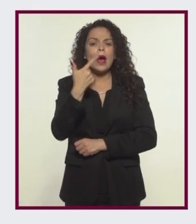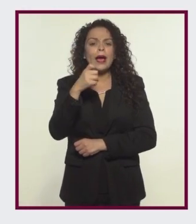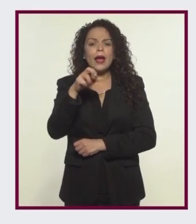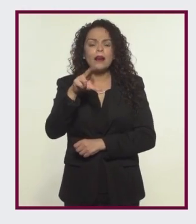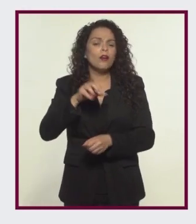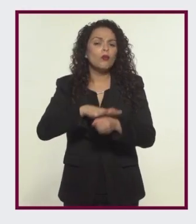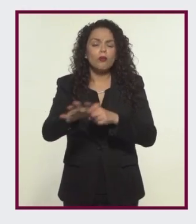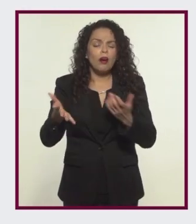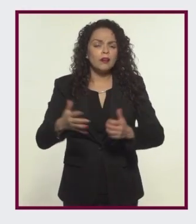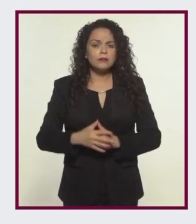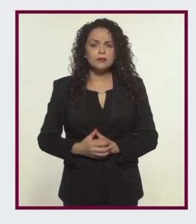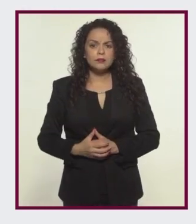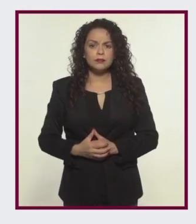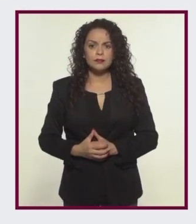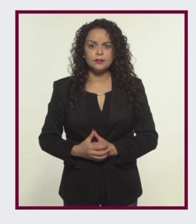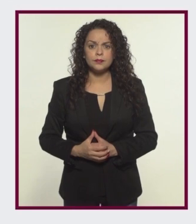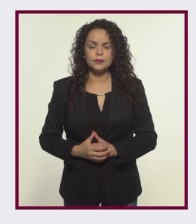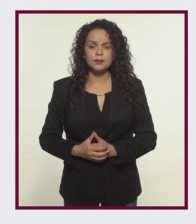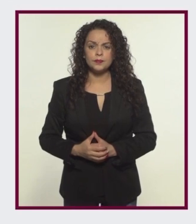importa el género del que se trate